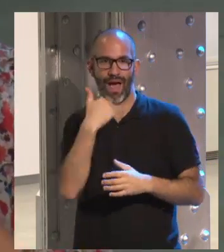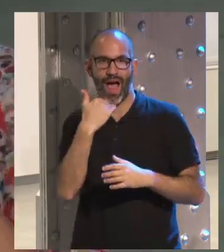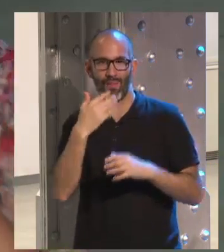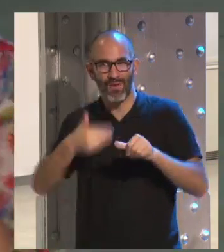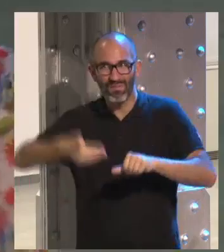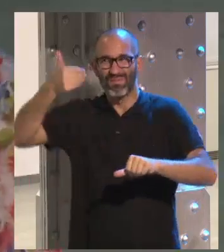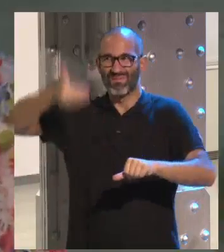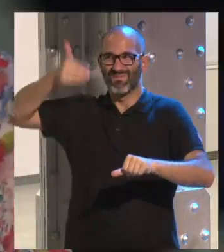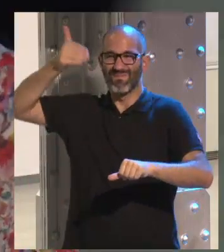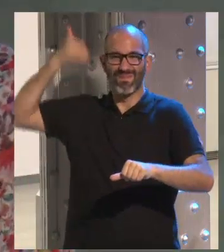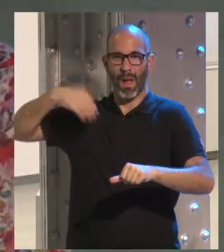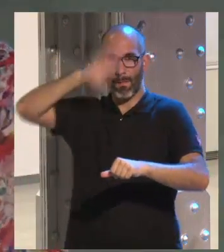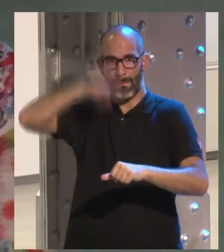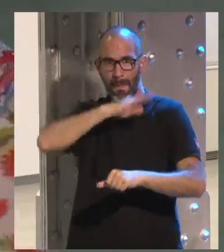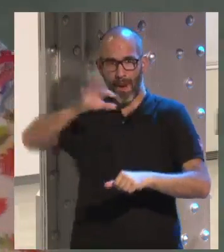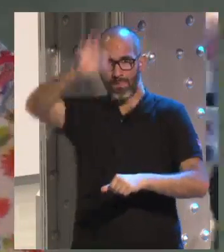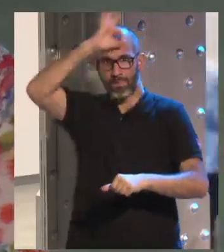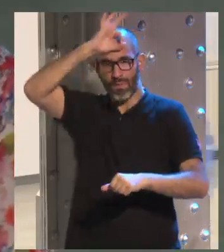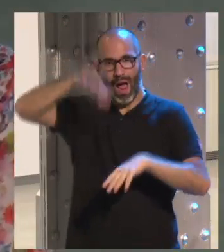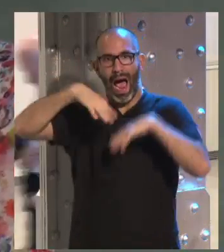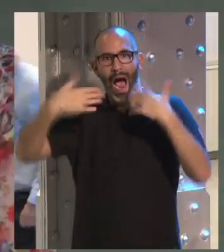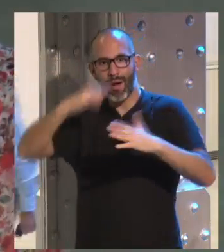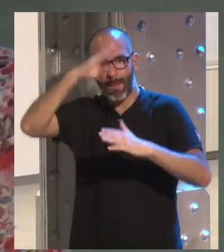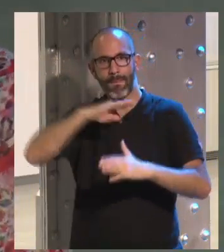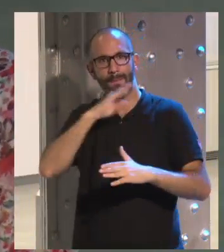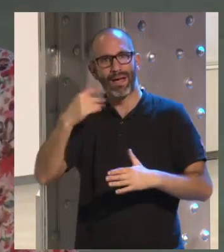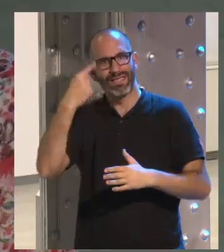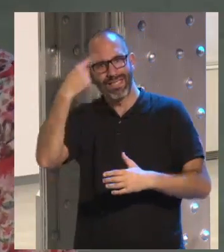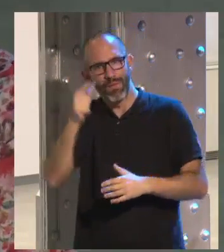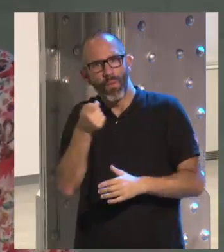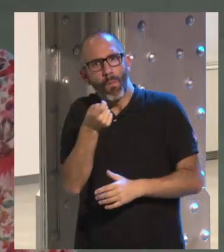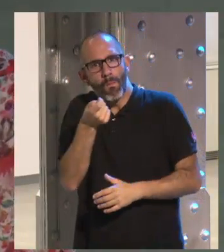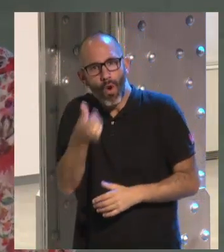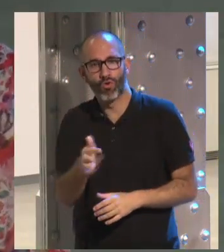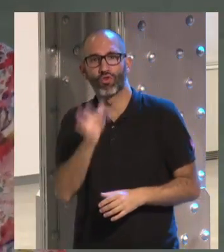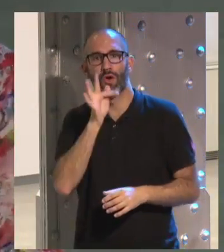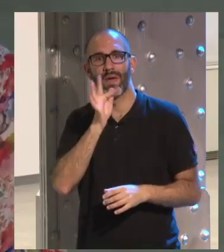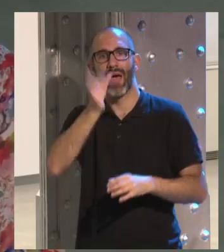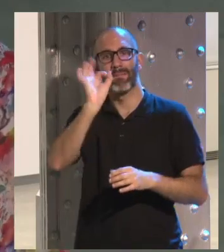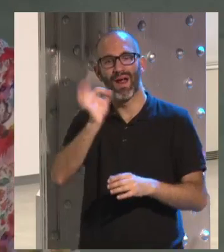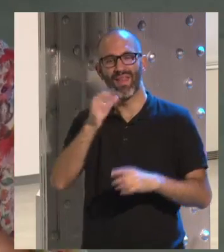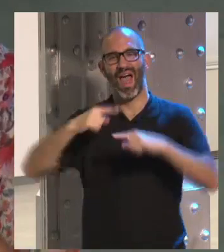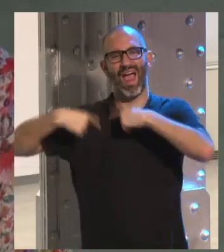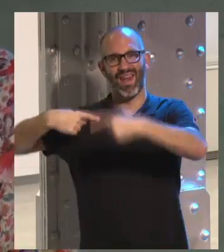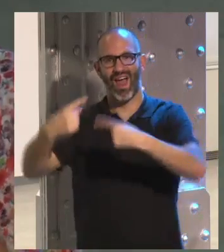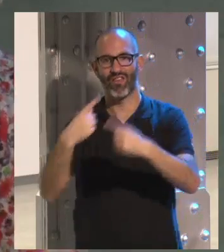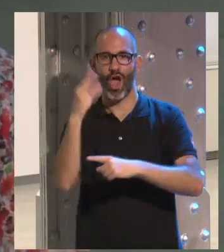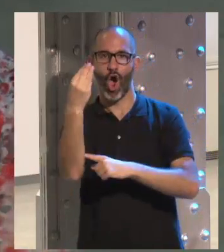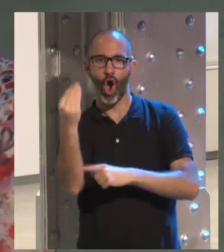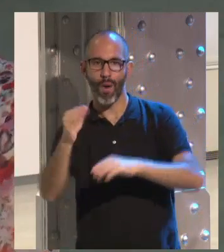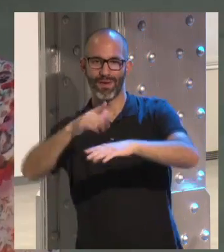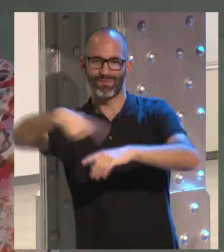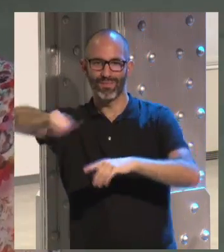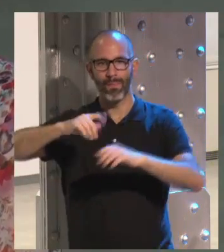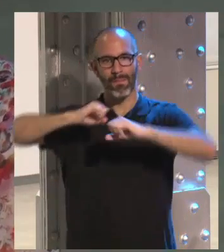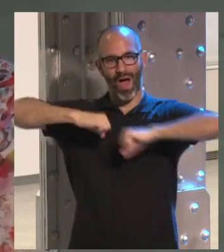tenían ni idea, creo que hemos dado un paso. Es decir, aunque sigue habiendo una cierta distancia entre generaciones, sí que es cierto que parece que esa